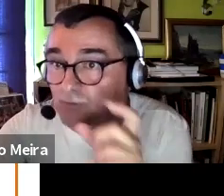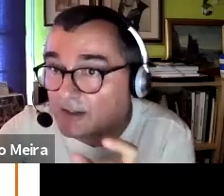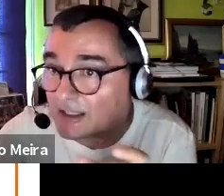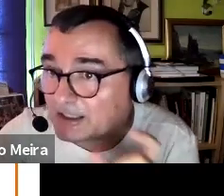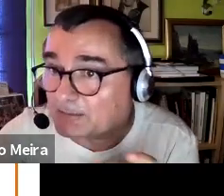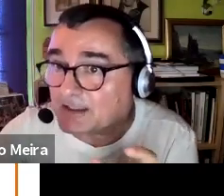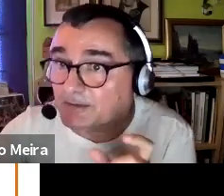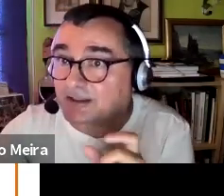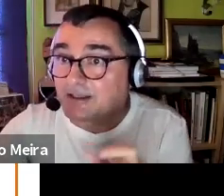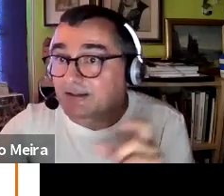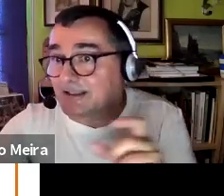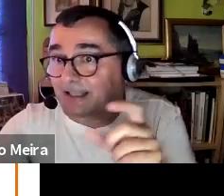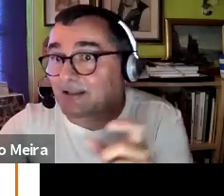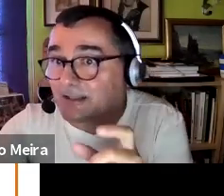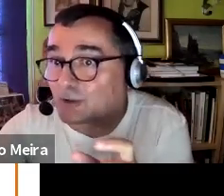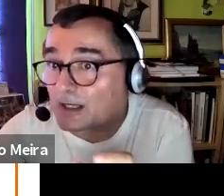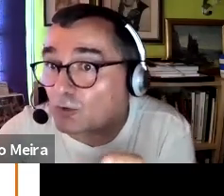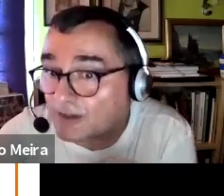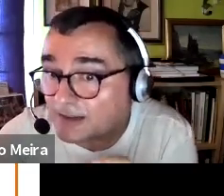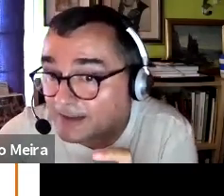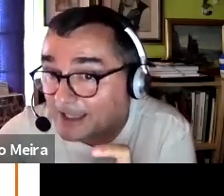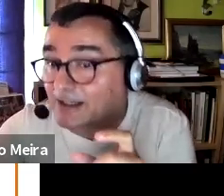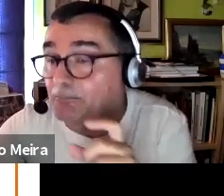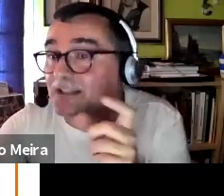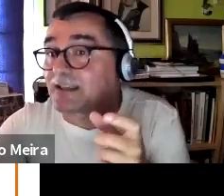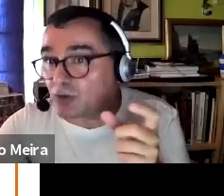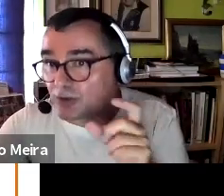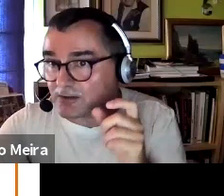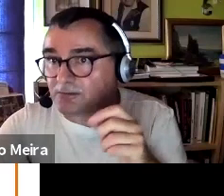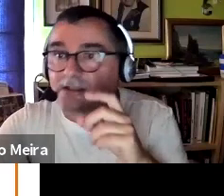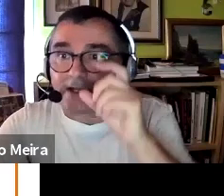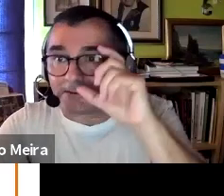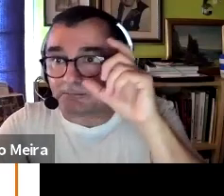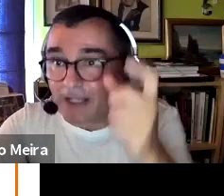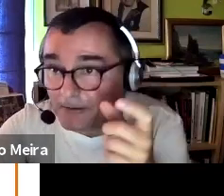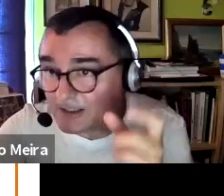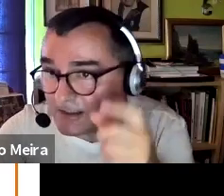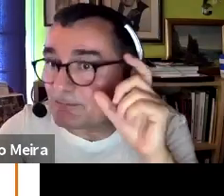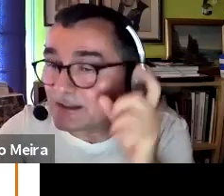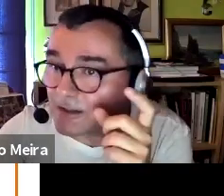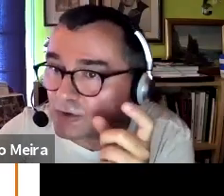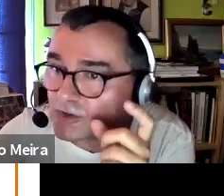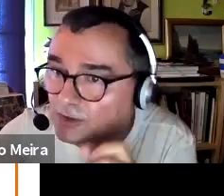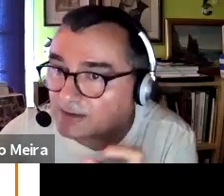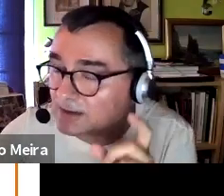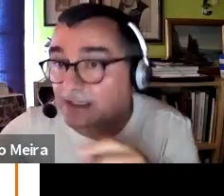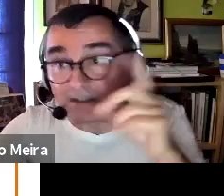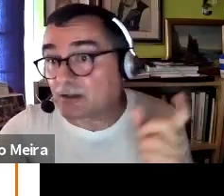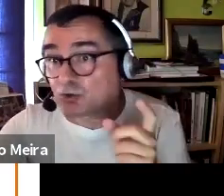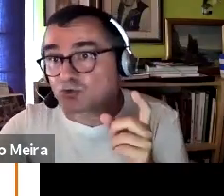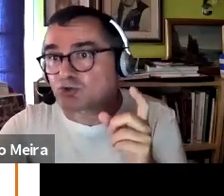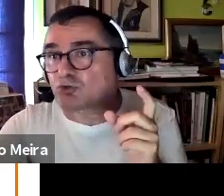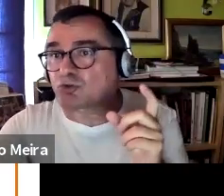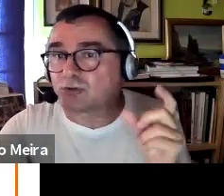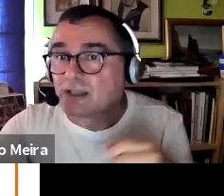esa es una idea que parte precisamente de tomar conciencia de que hay representaciones hay previas en la mente de los estudiantes